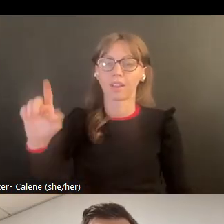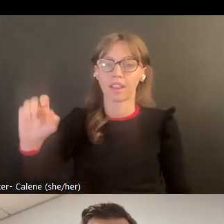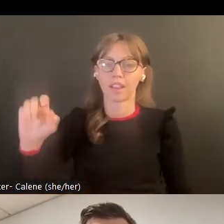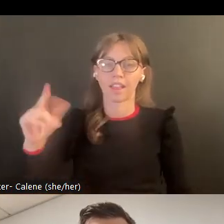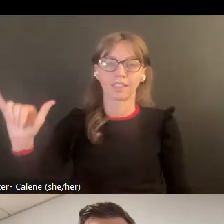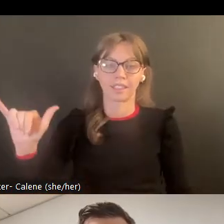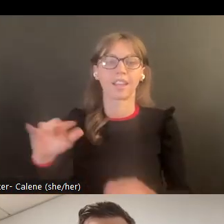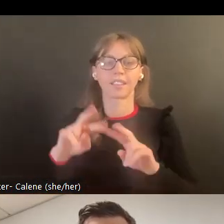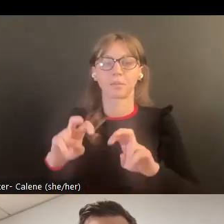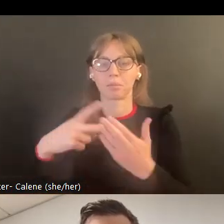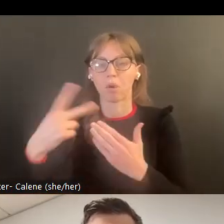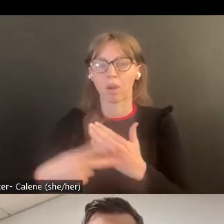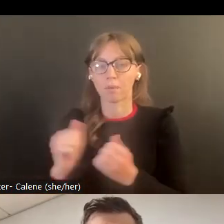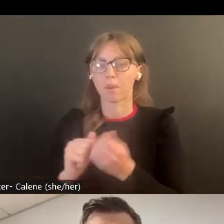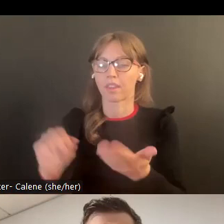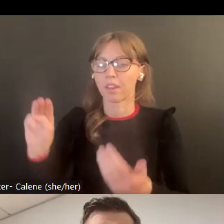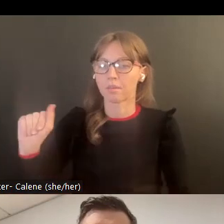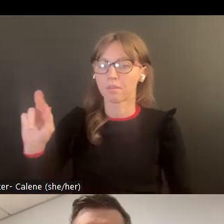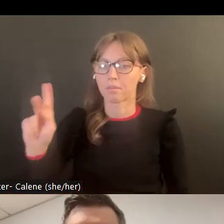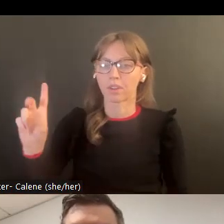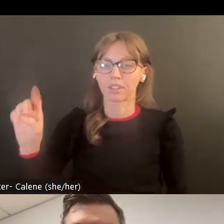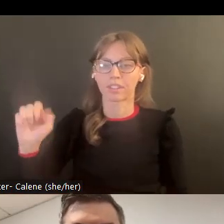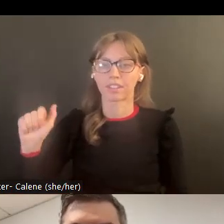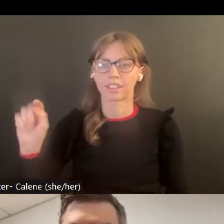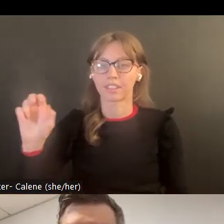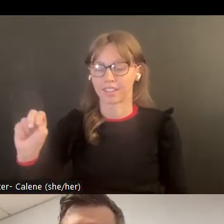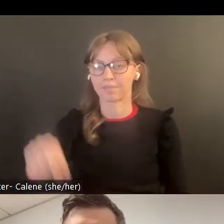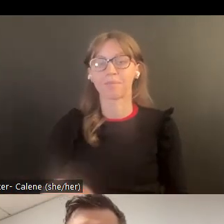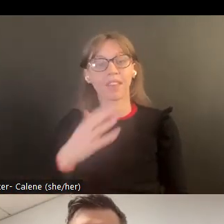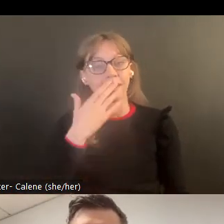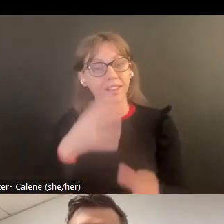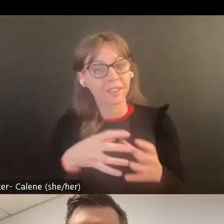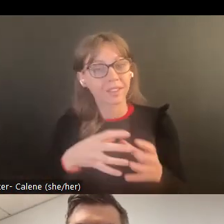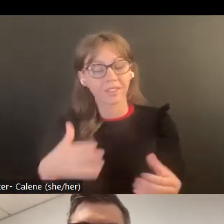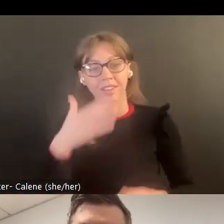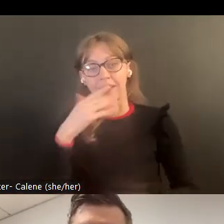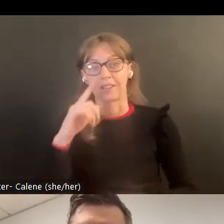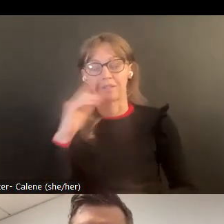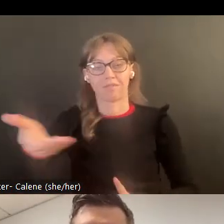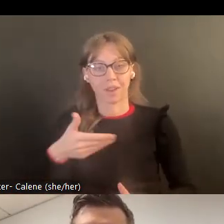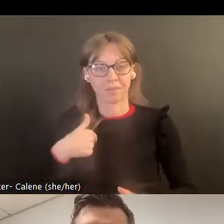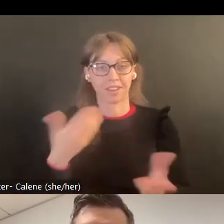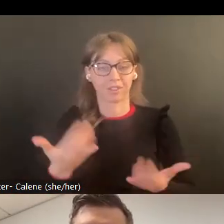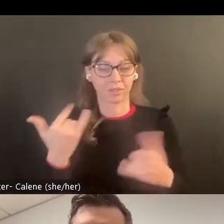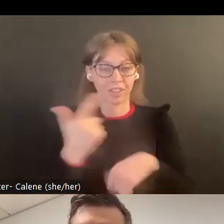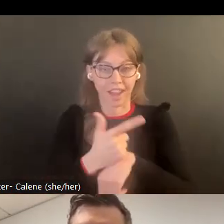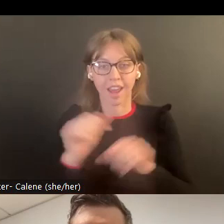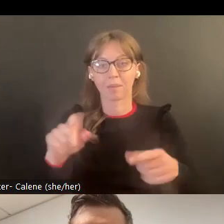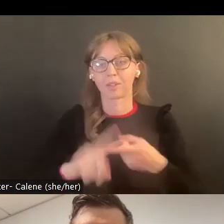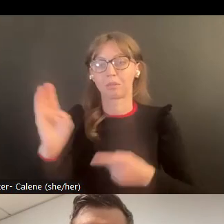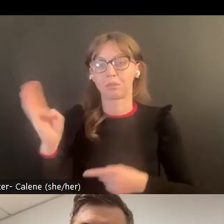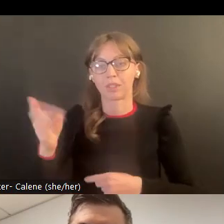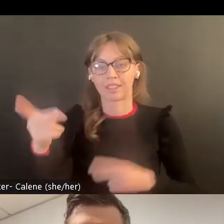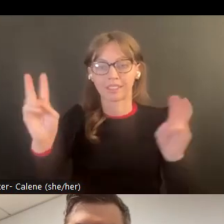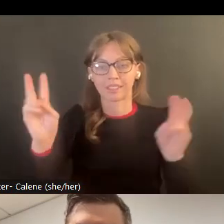Entonces vamos a proseguir con nuestro programa en lo que sería el asesoramiento, el programa de letalidad con Mark Deaton del Estado.